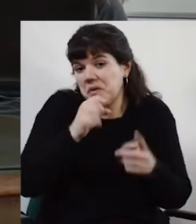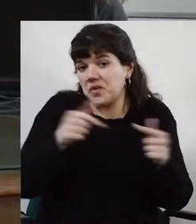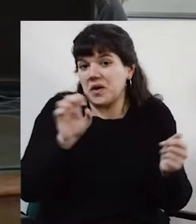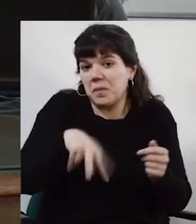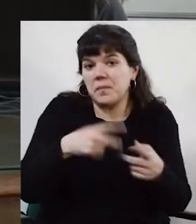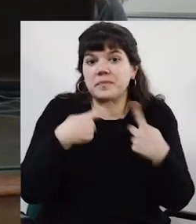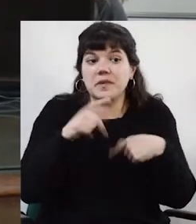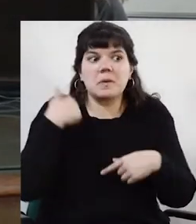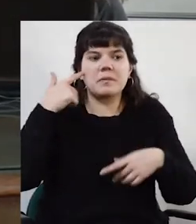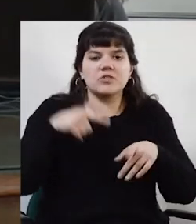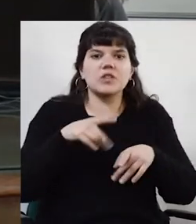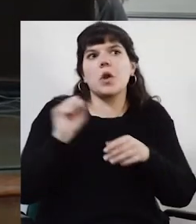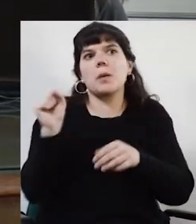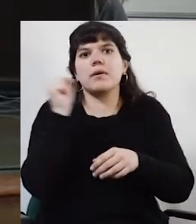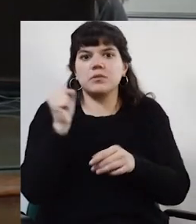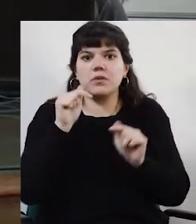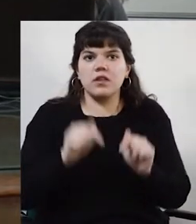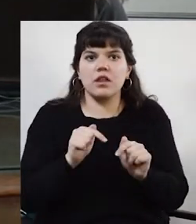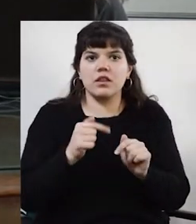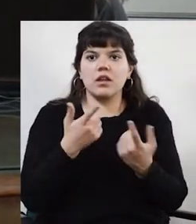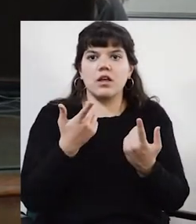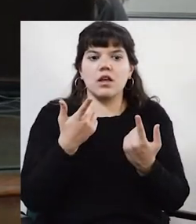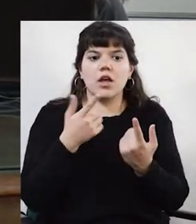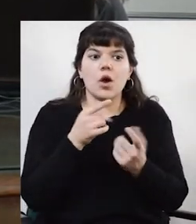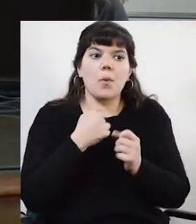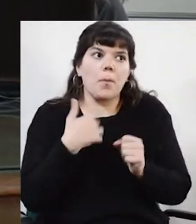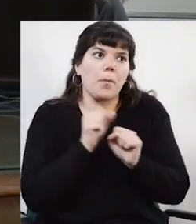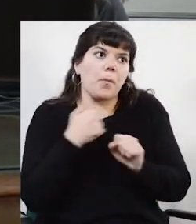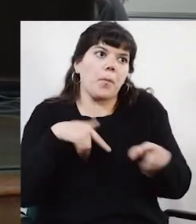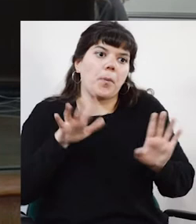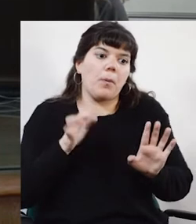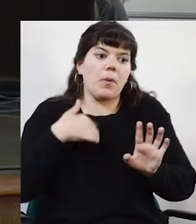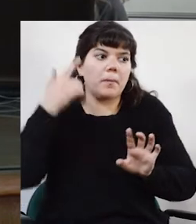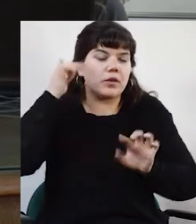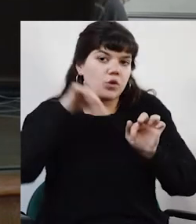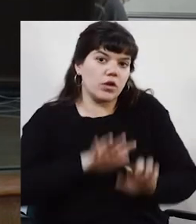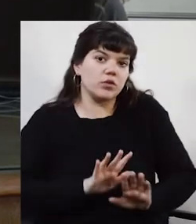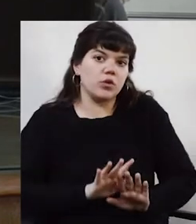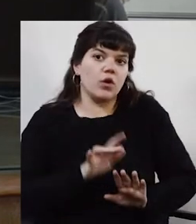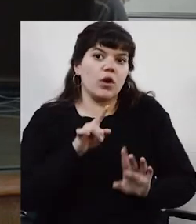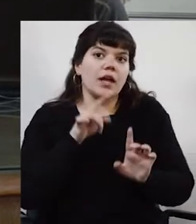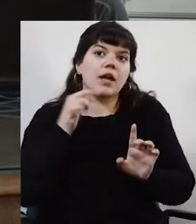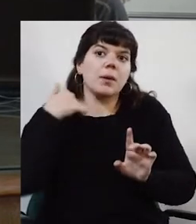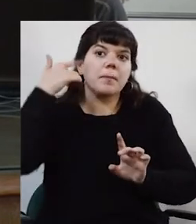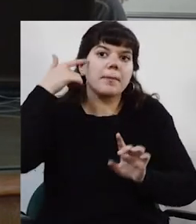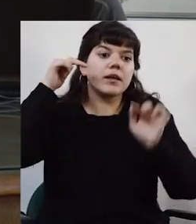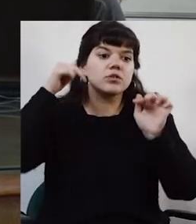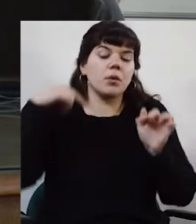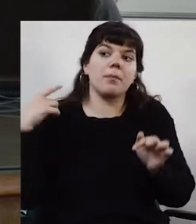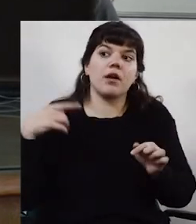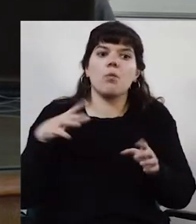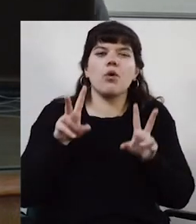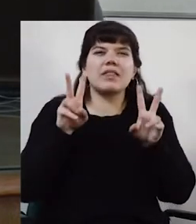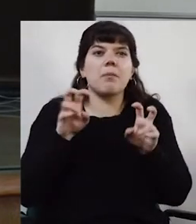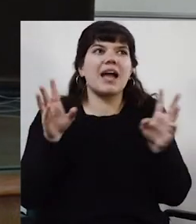me parece que es como el mensaje más grande, por lo menos cuando yo lo pienso esto, es que para mí, como en todo,